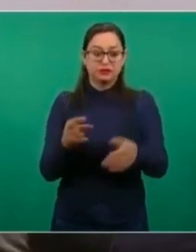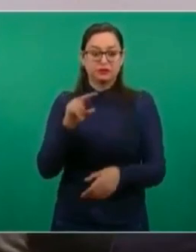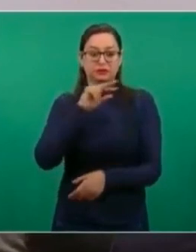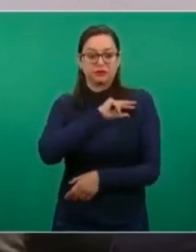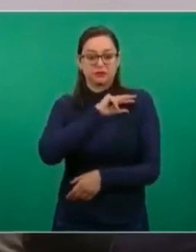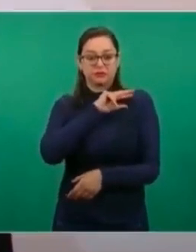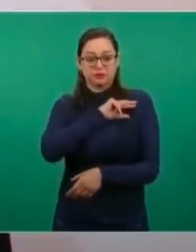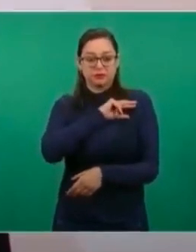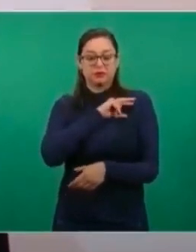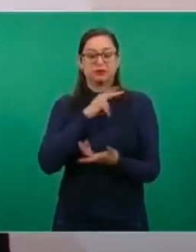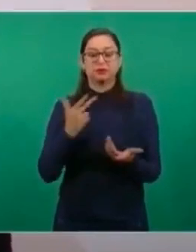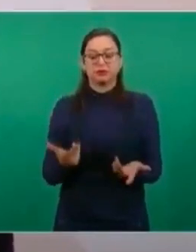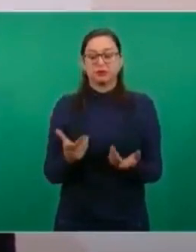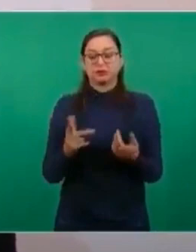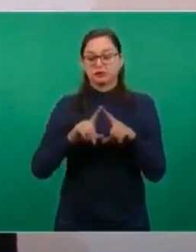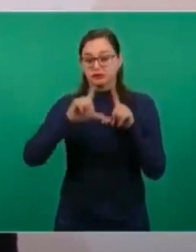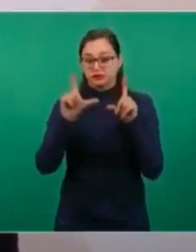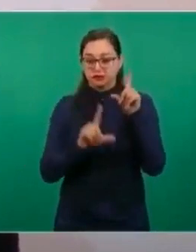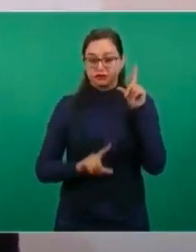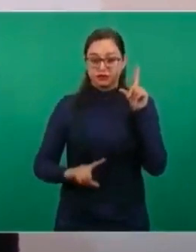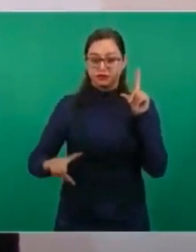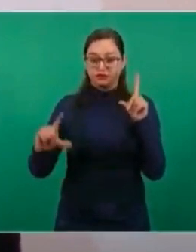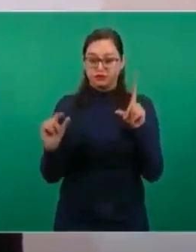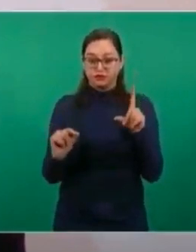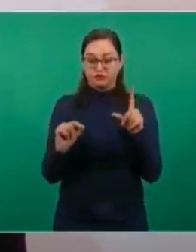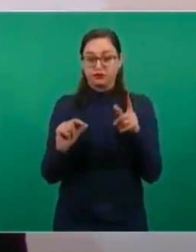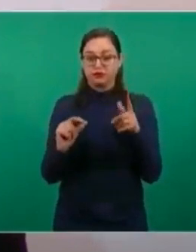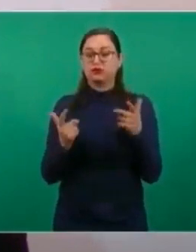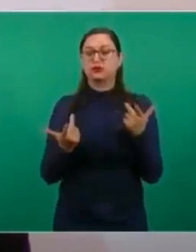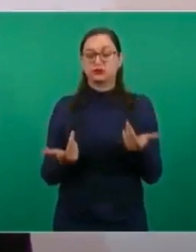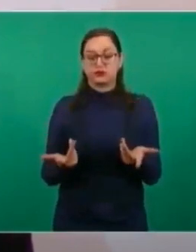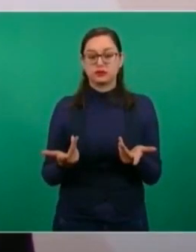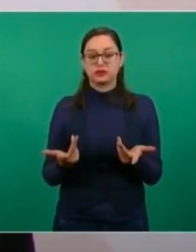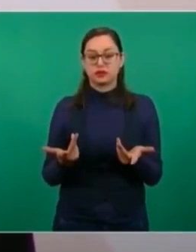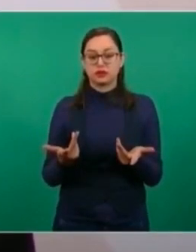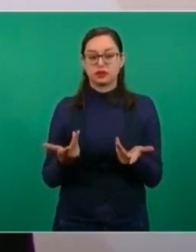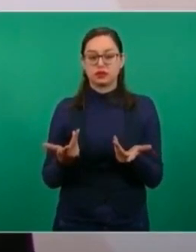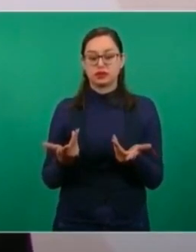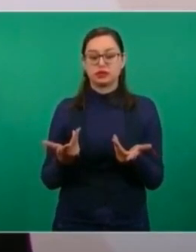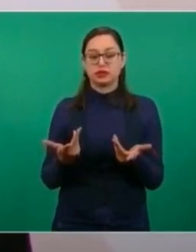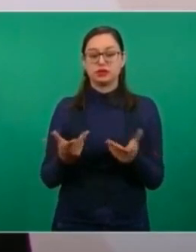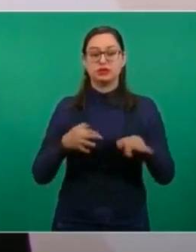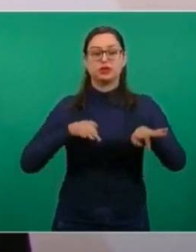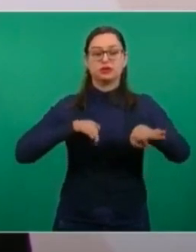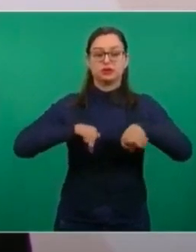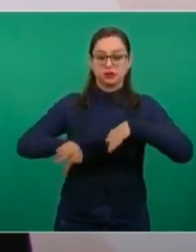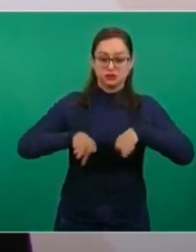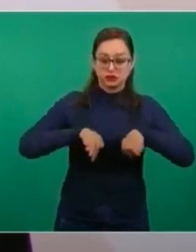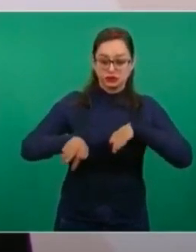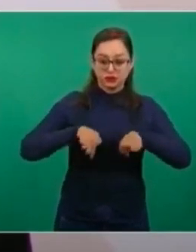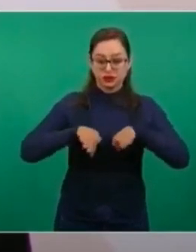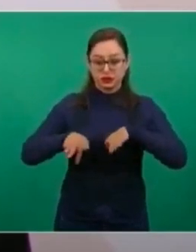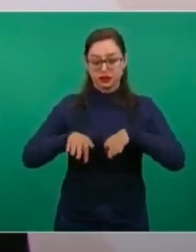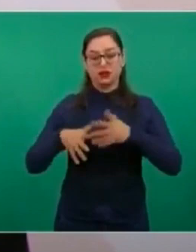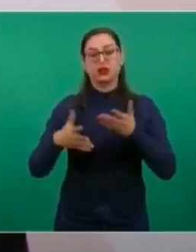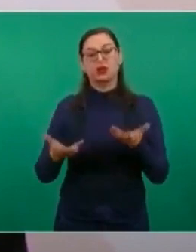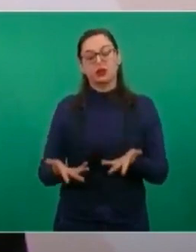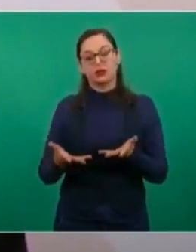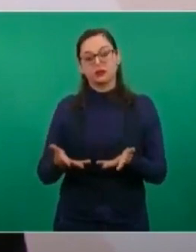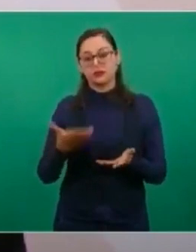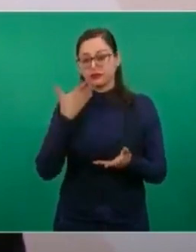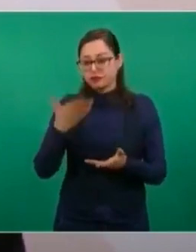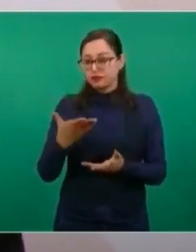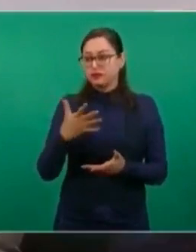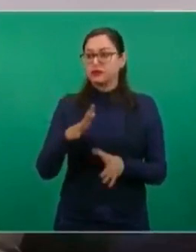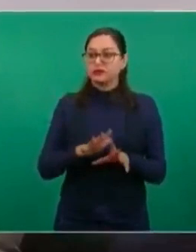nacional, va a seguir creando empleos y bienestar y